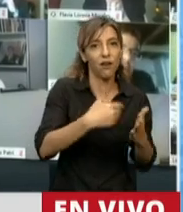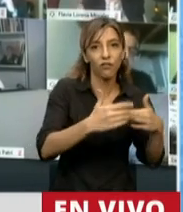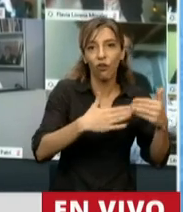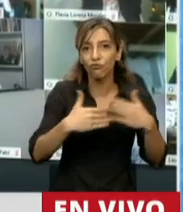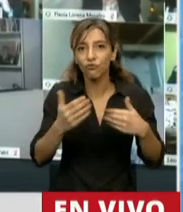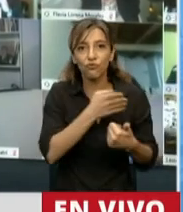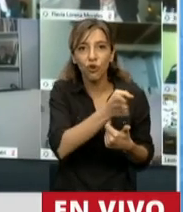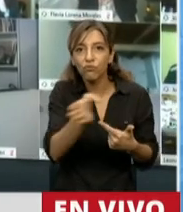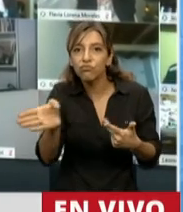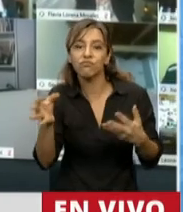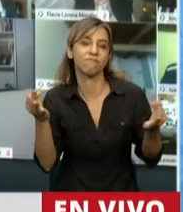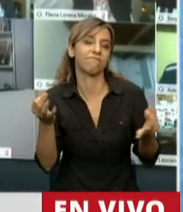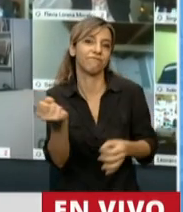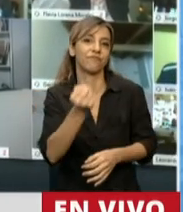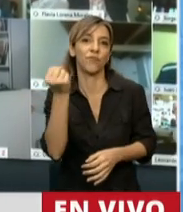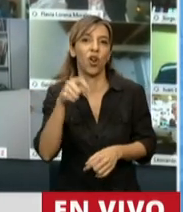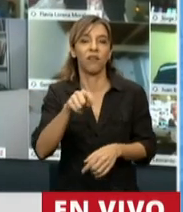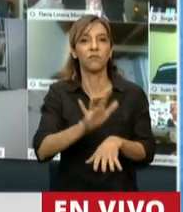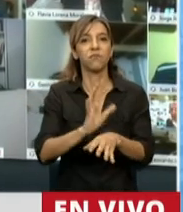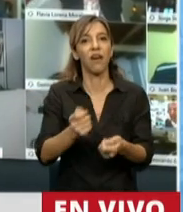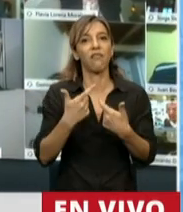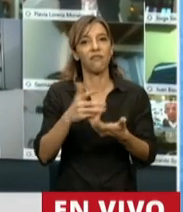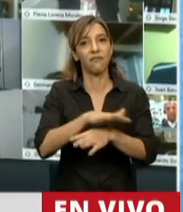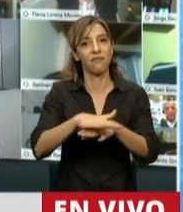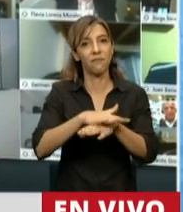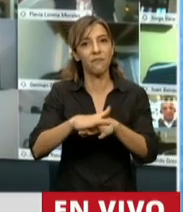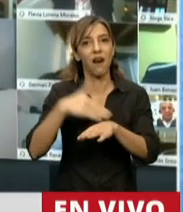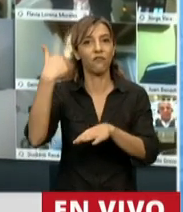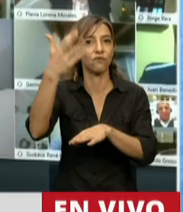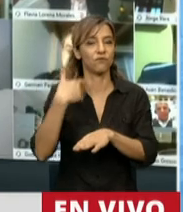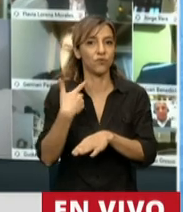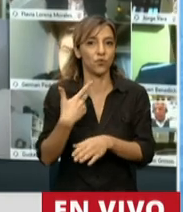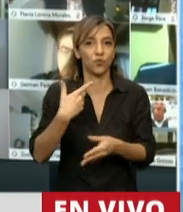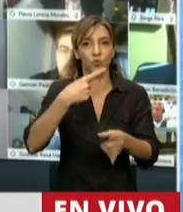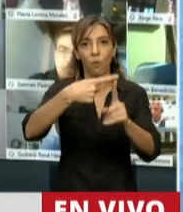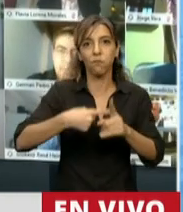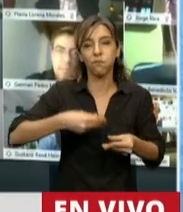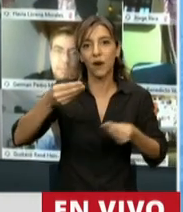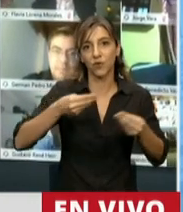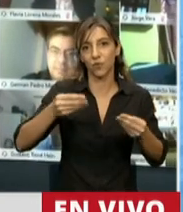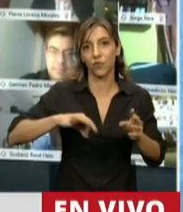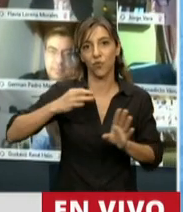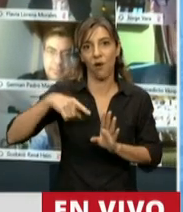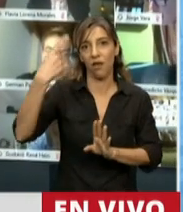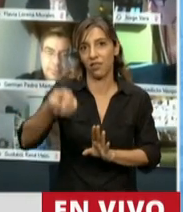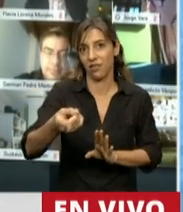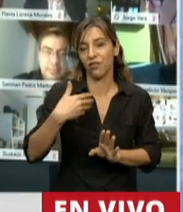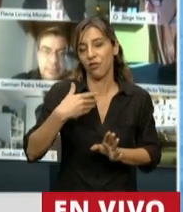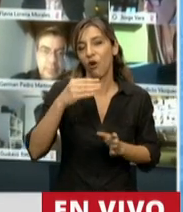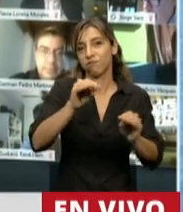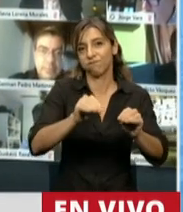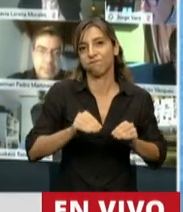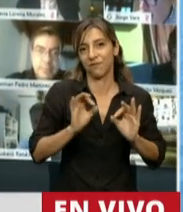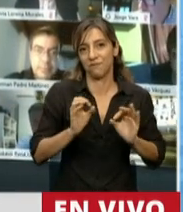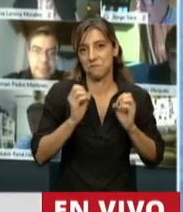deja una buena base, señor presidente, para el próximo presupuesto 2021. Así que esto es el nombre del gobierno